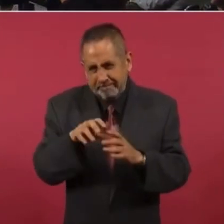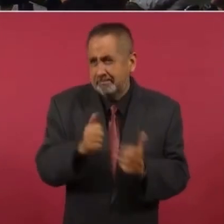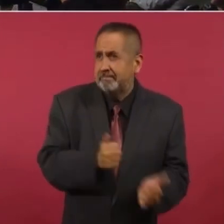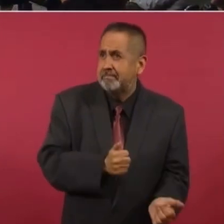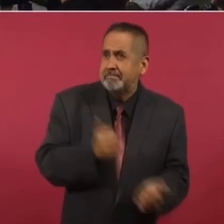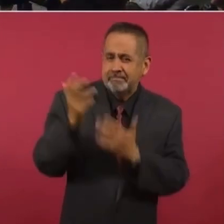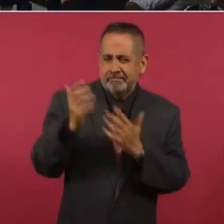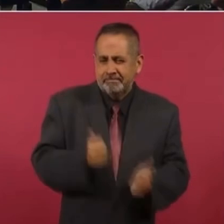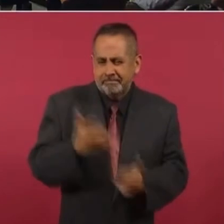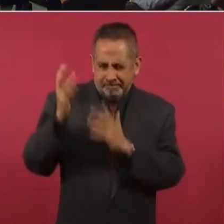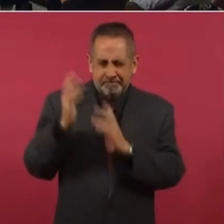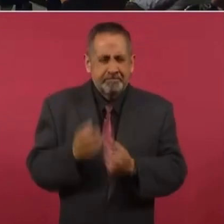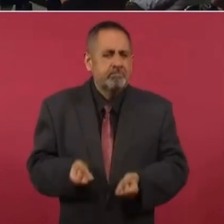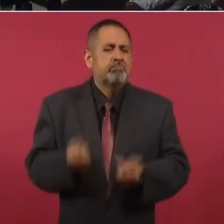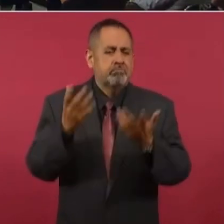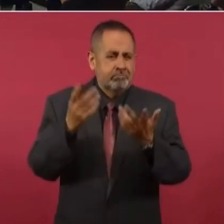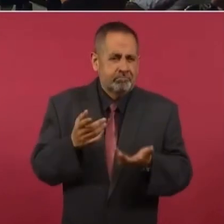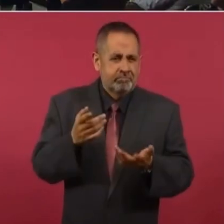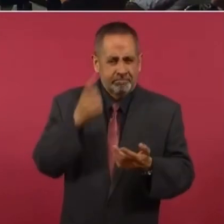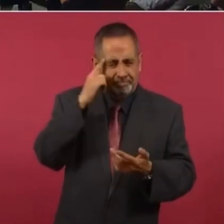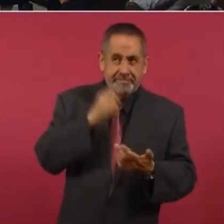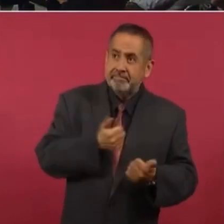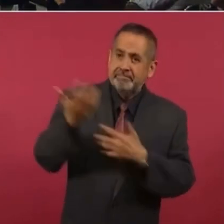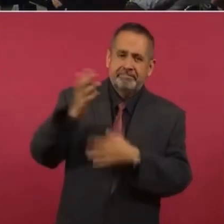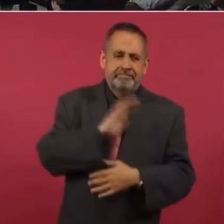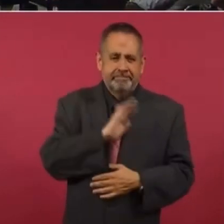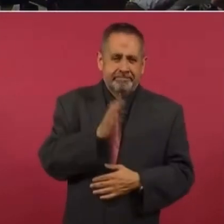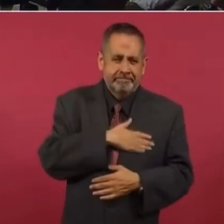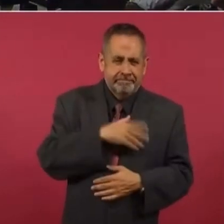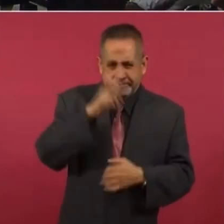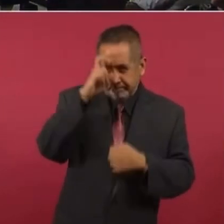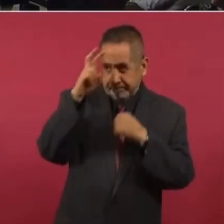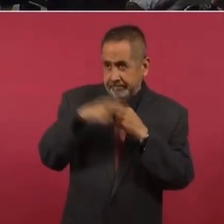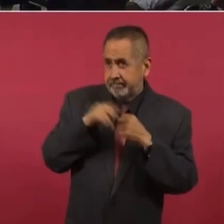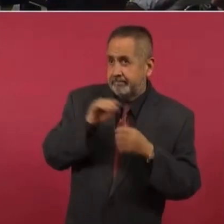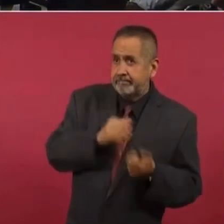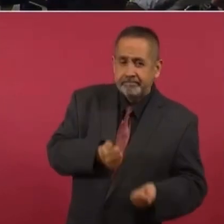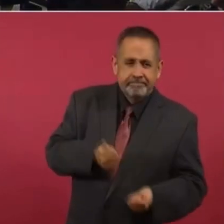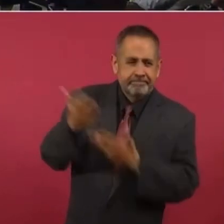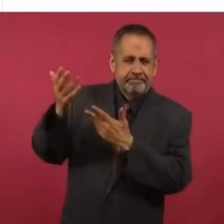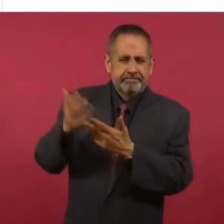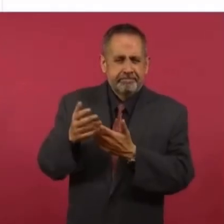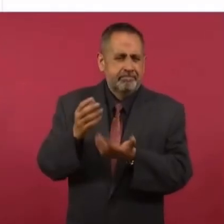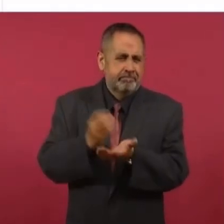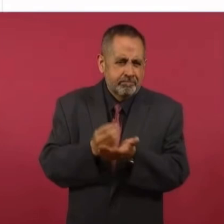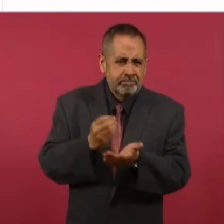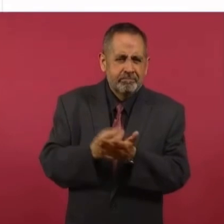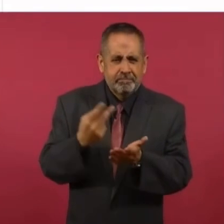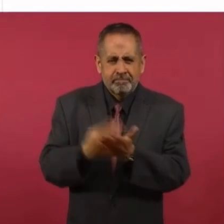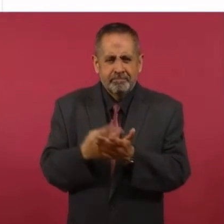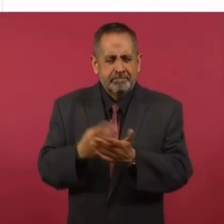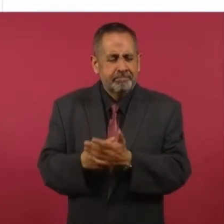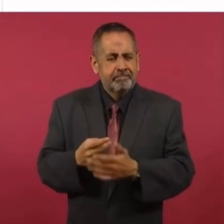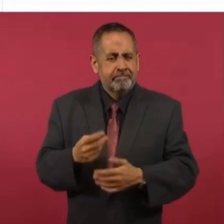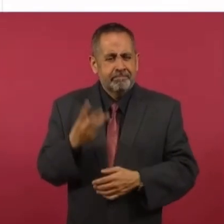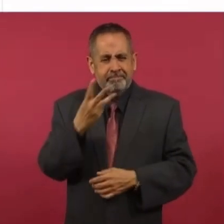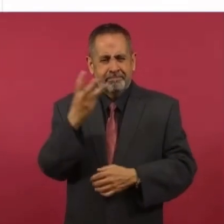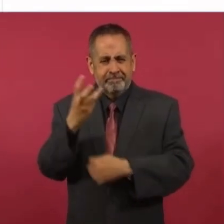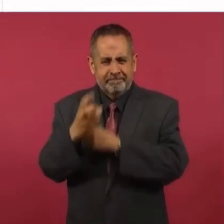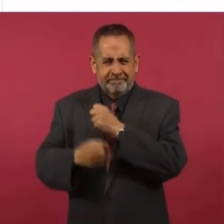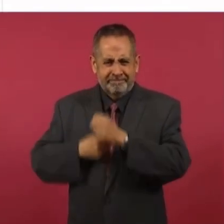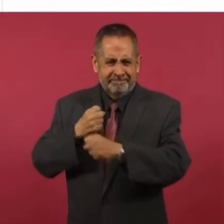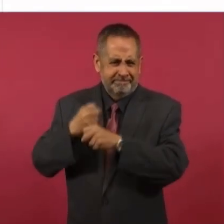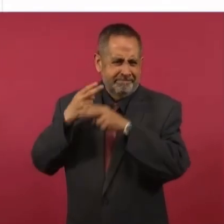estudio de lo que se llevaron a España, a Europa, en oro y plata en los tres siglos de dominación